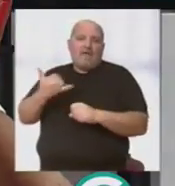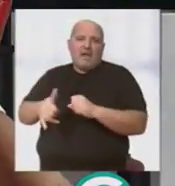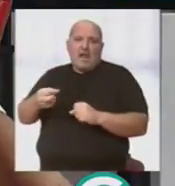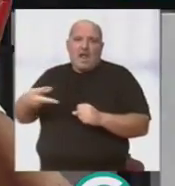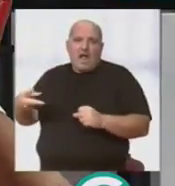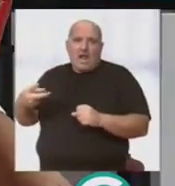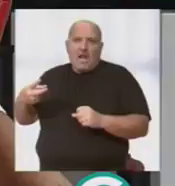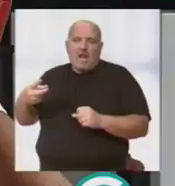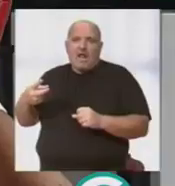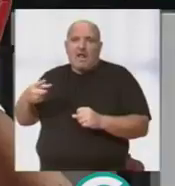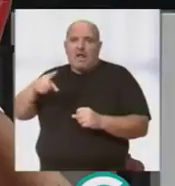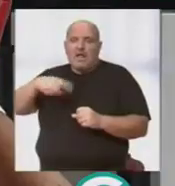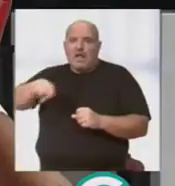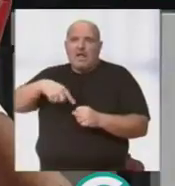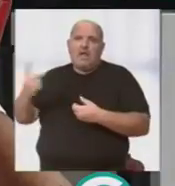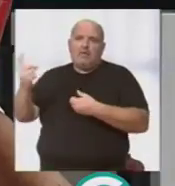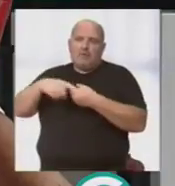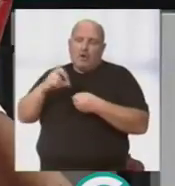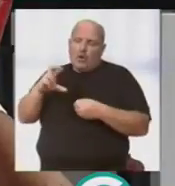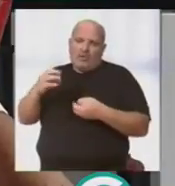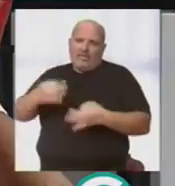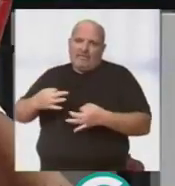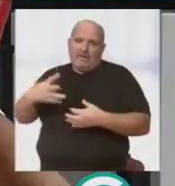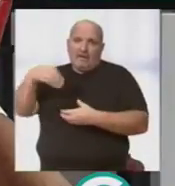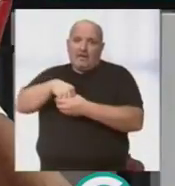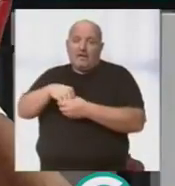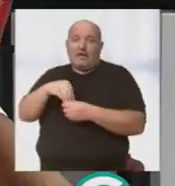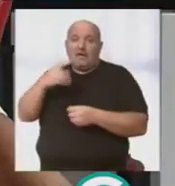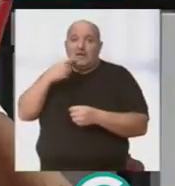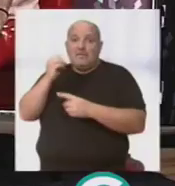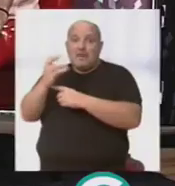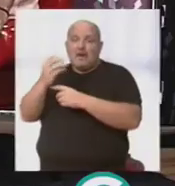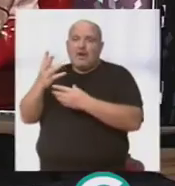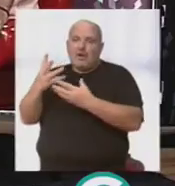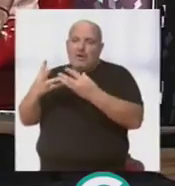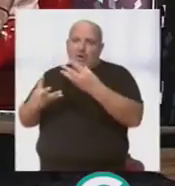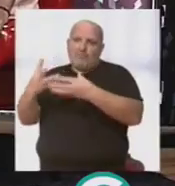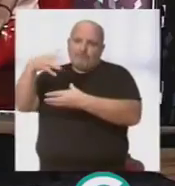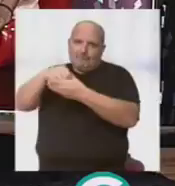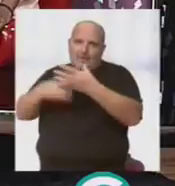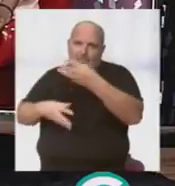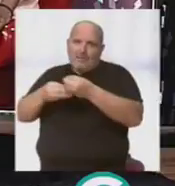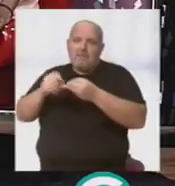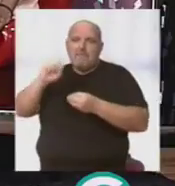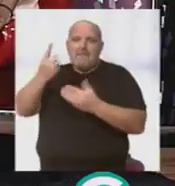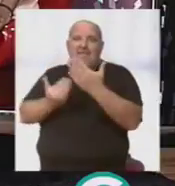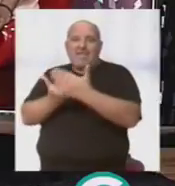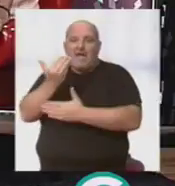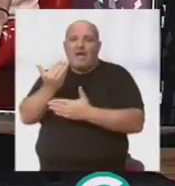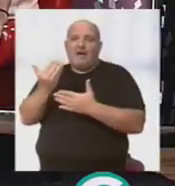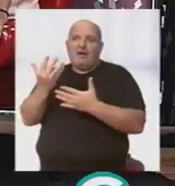que tiene que estar, el coro tiene que estar. Si no está dentro del pregón, sí va a estar en ese primer día